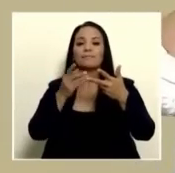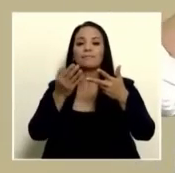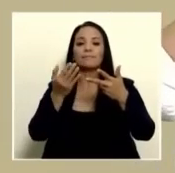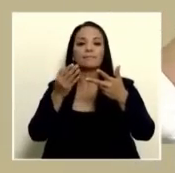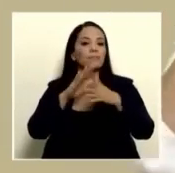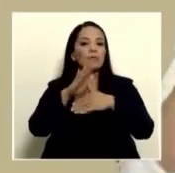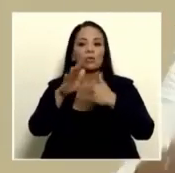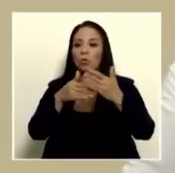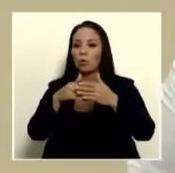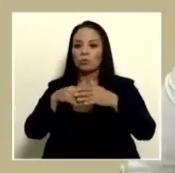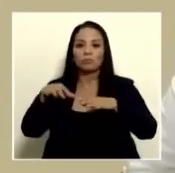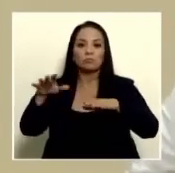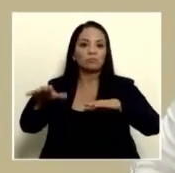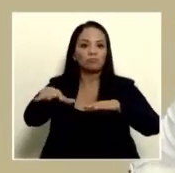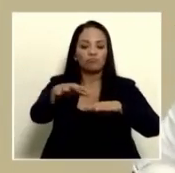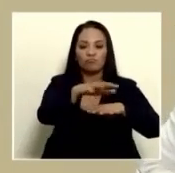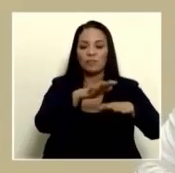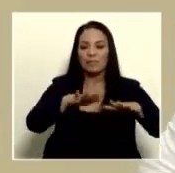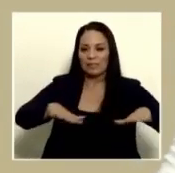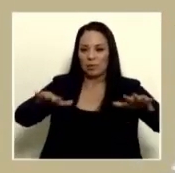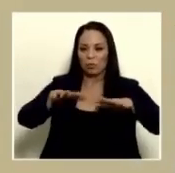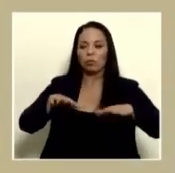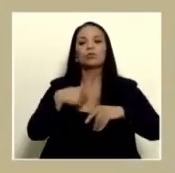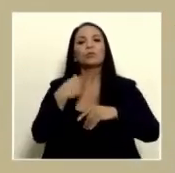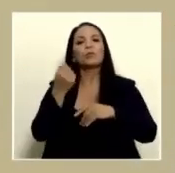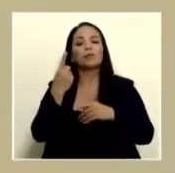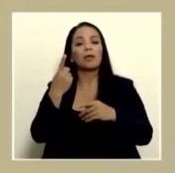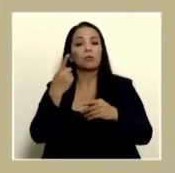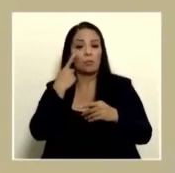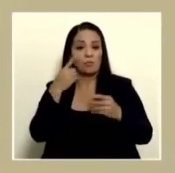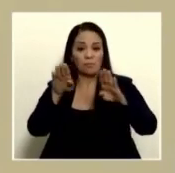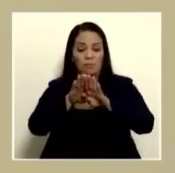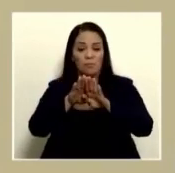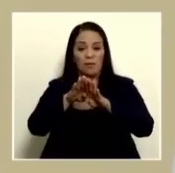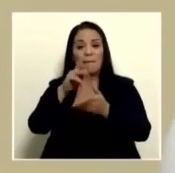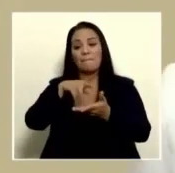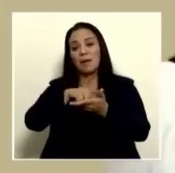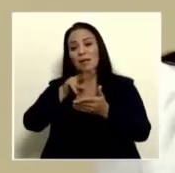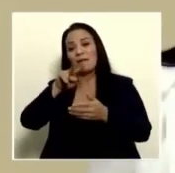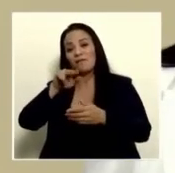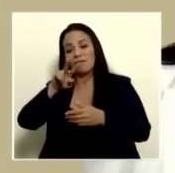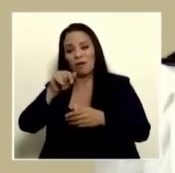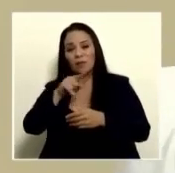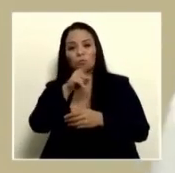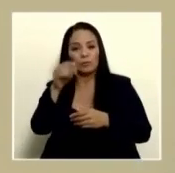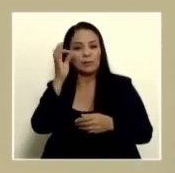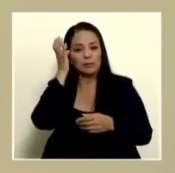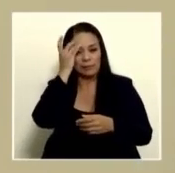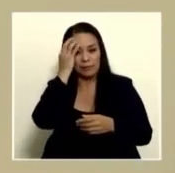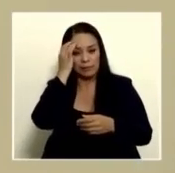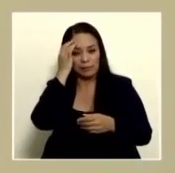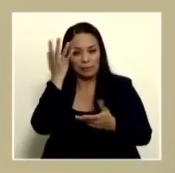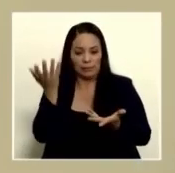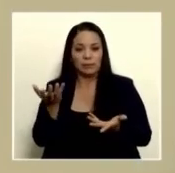todos los sectores yo entiendo que el cierre del parque viva les pueda dar preocupaciones a ellos